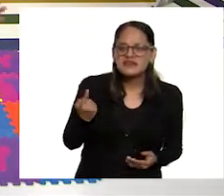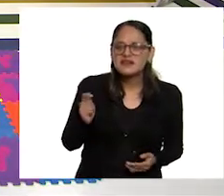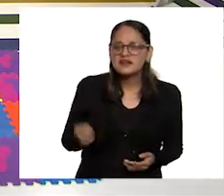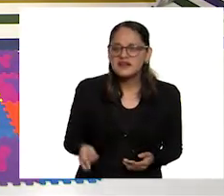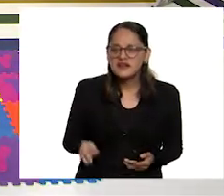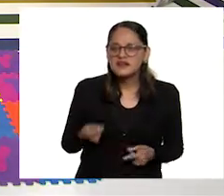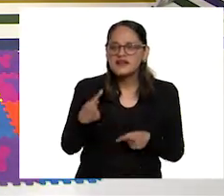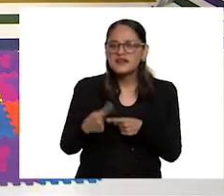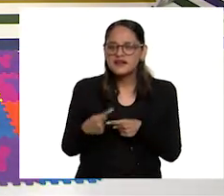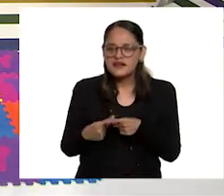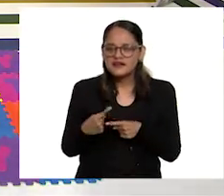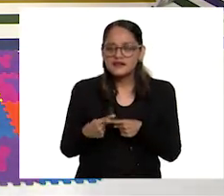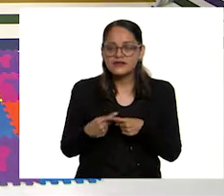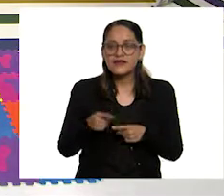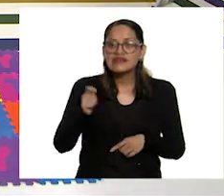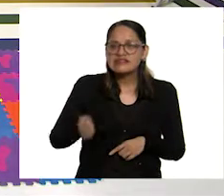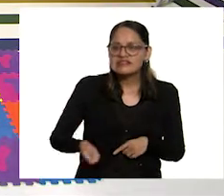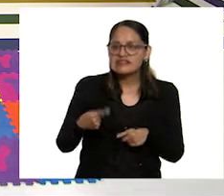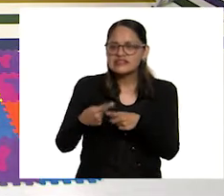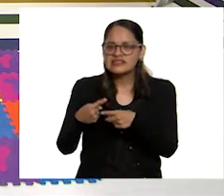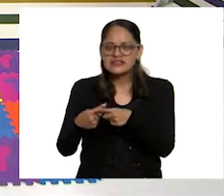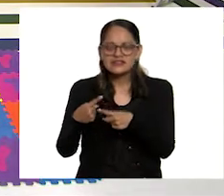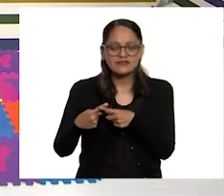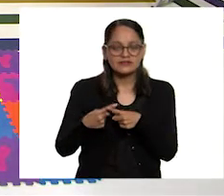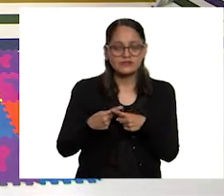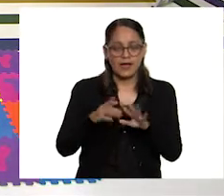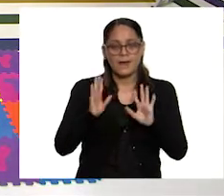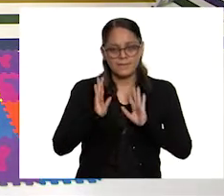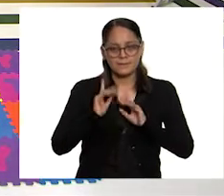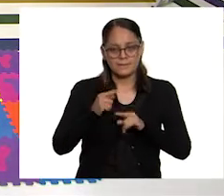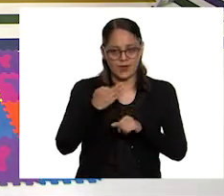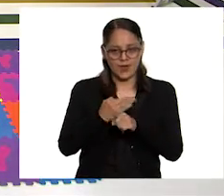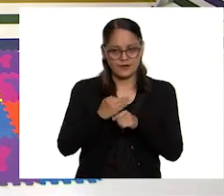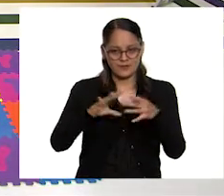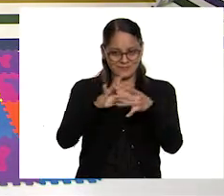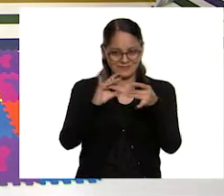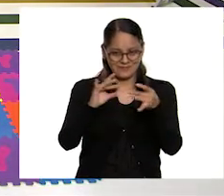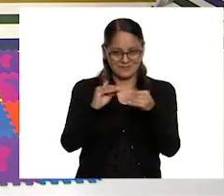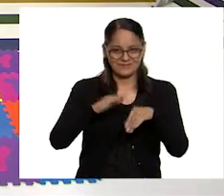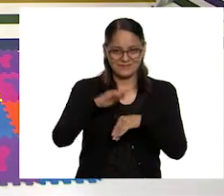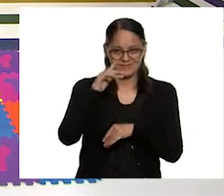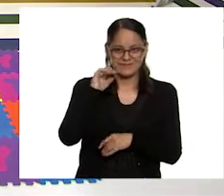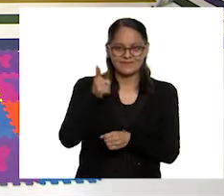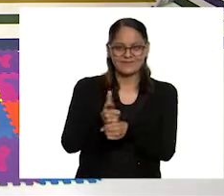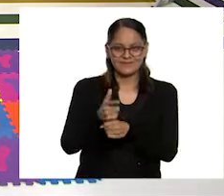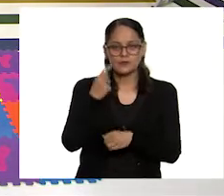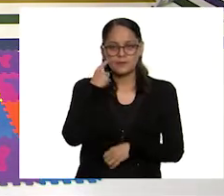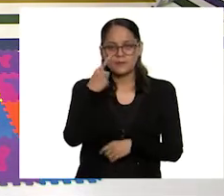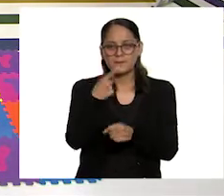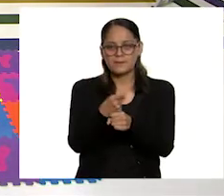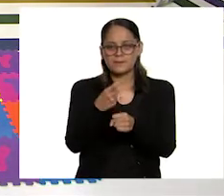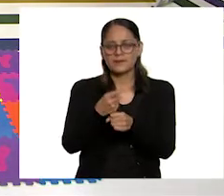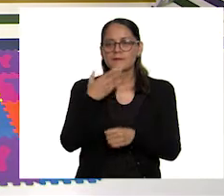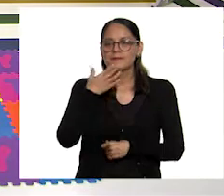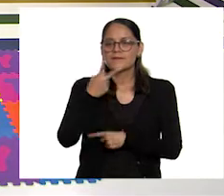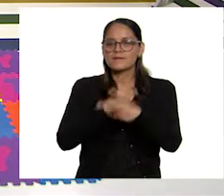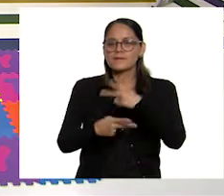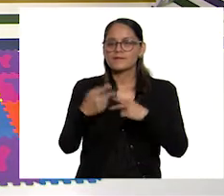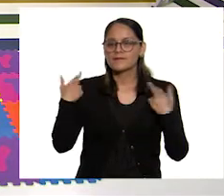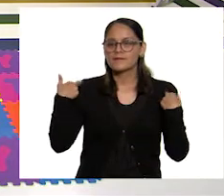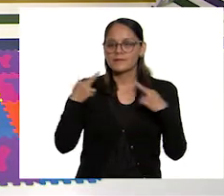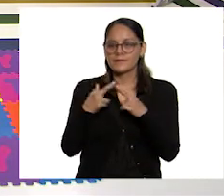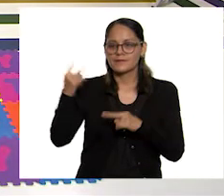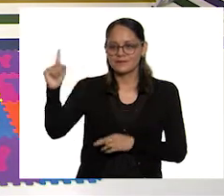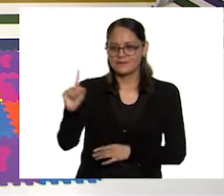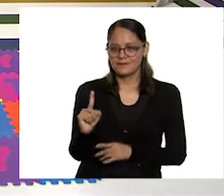¿Quién será? ¿De quién se tratará? Vamos a descubrirlo. ¿Quieren? Muy bien, entonces rápidamente le damos la bienvenida a la